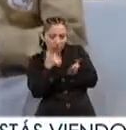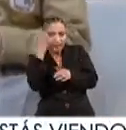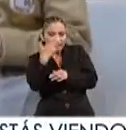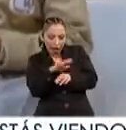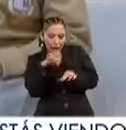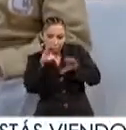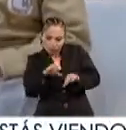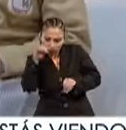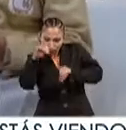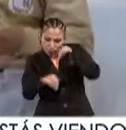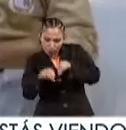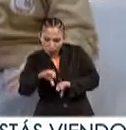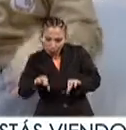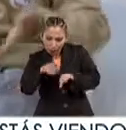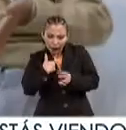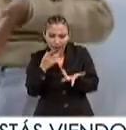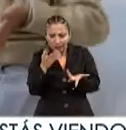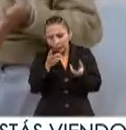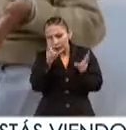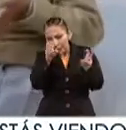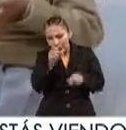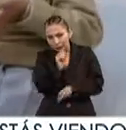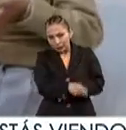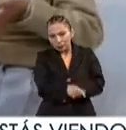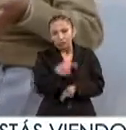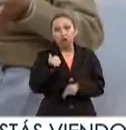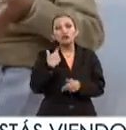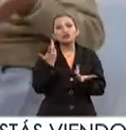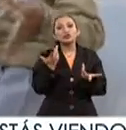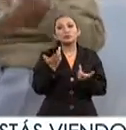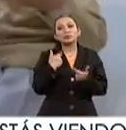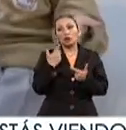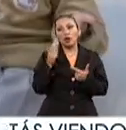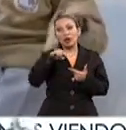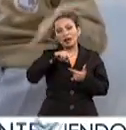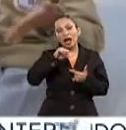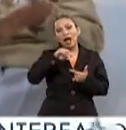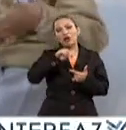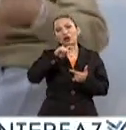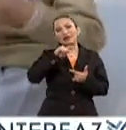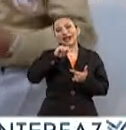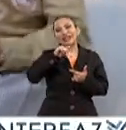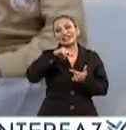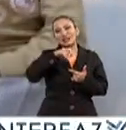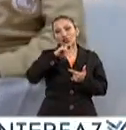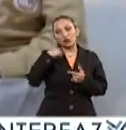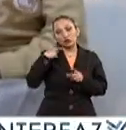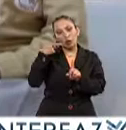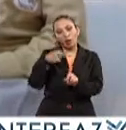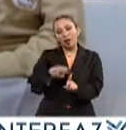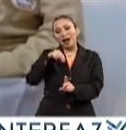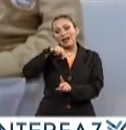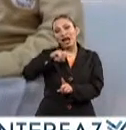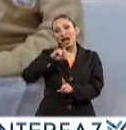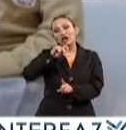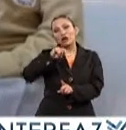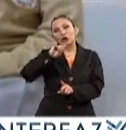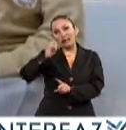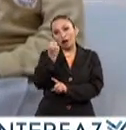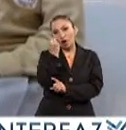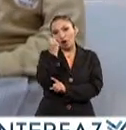más de programación y cosas al respecto. En este caso hay nanotransitores, que es a lo que yo me quiero dedicar, la nanotecnología,